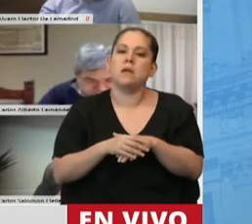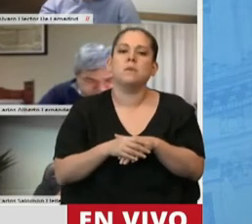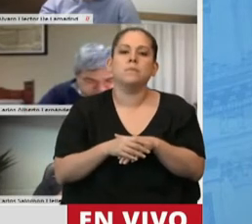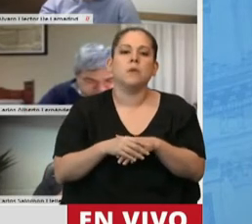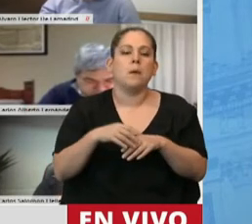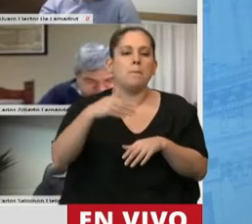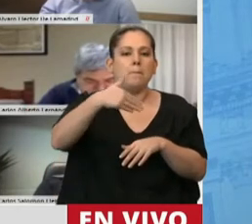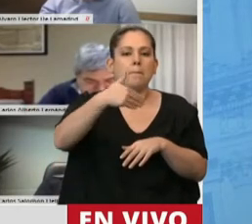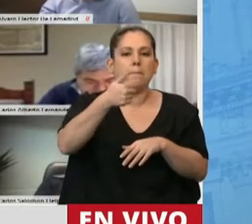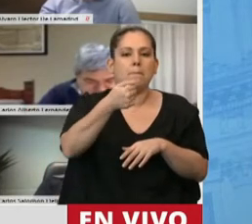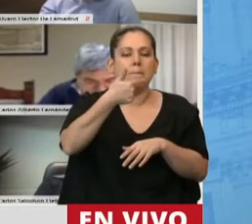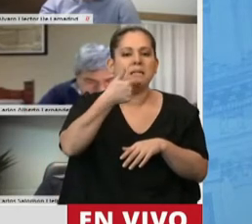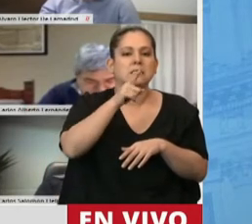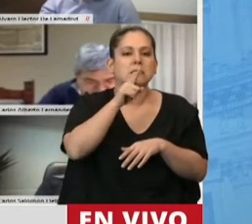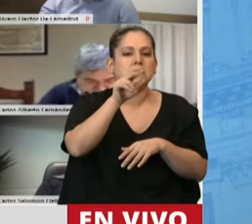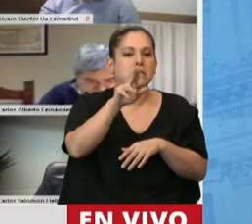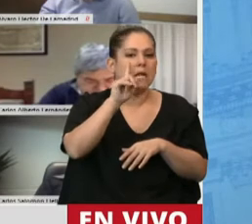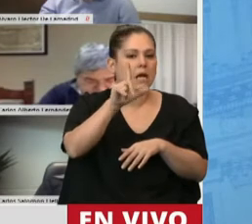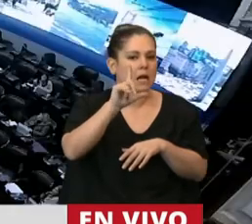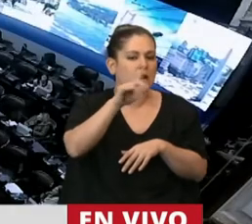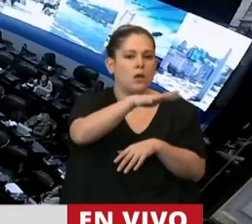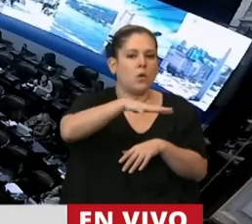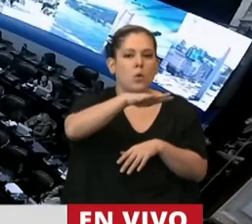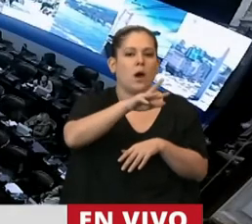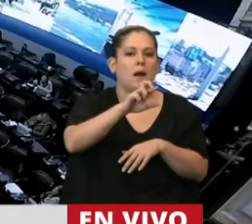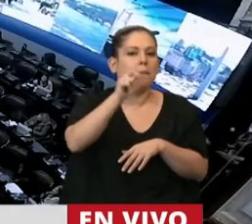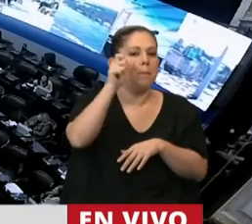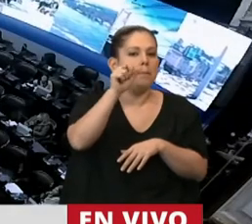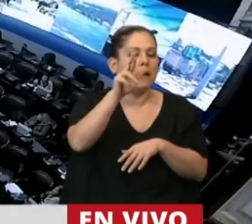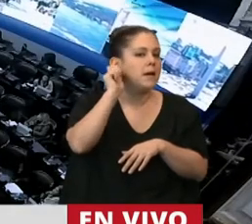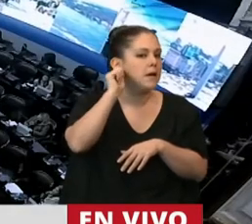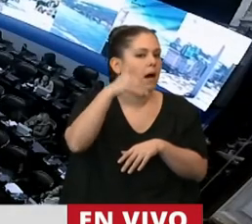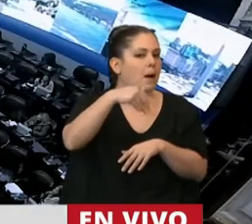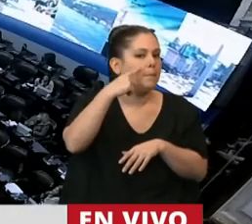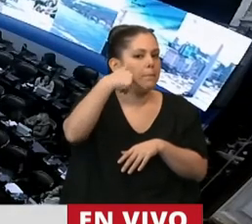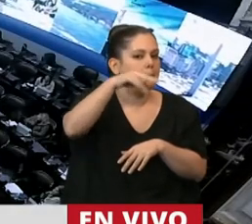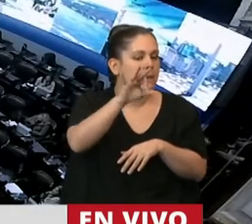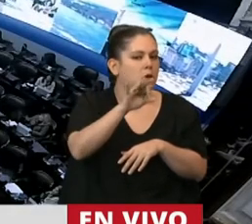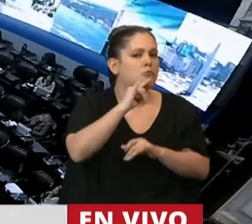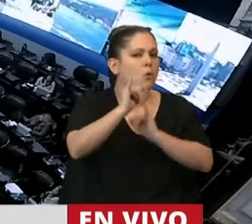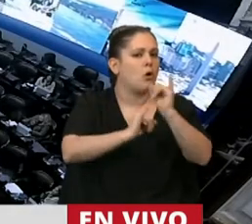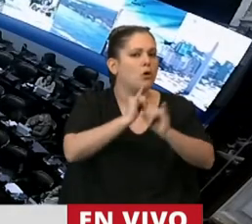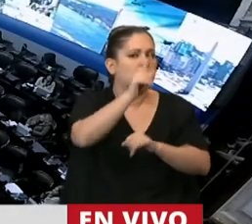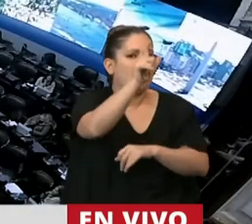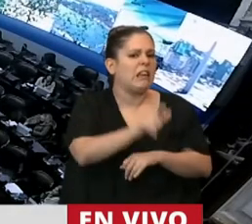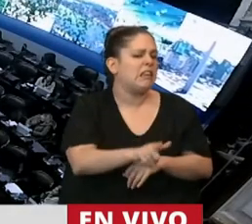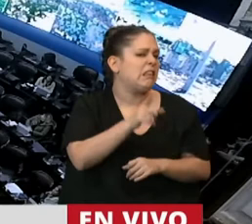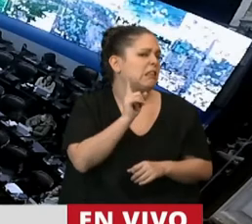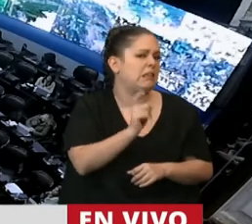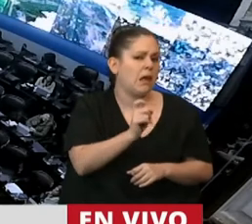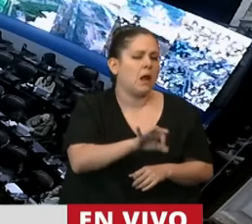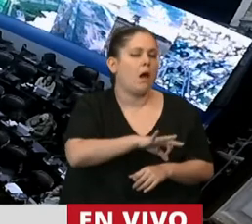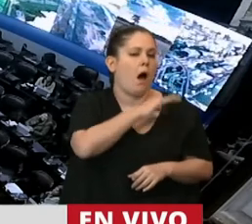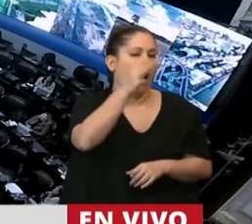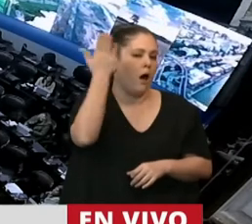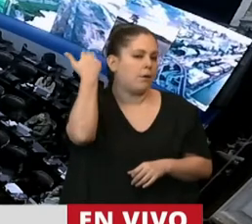Maestegui, de acá de Pergamino. Nosotros podemos dar testimonio de quién fue Julio Maestegui allá en los